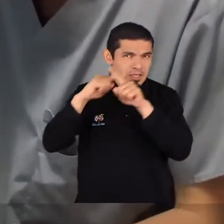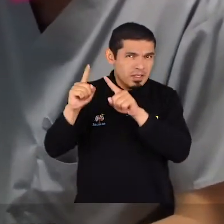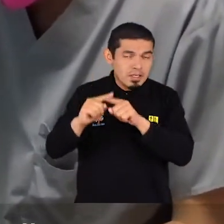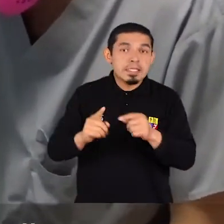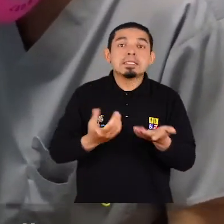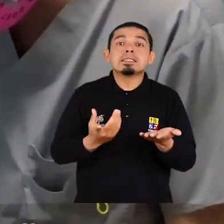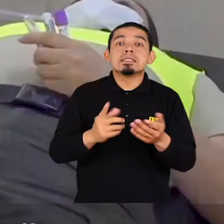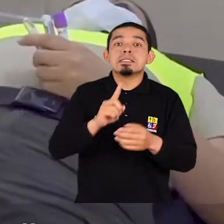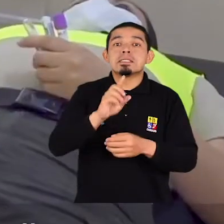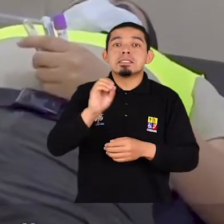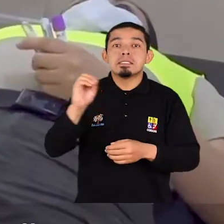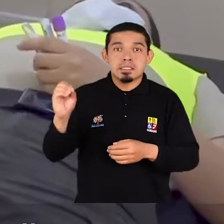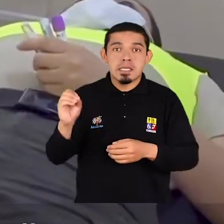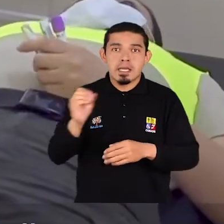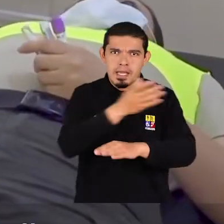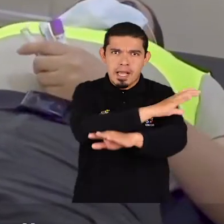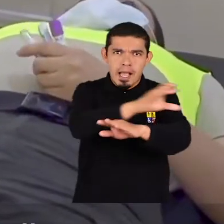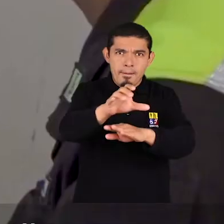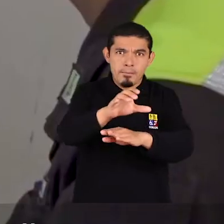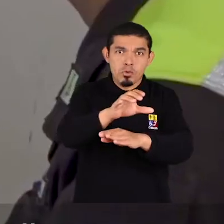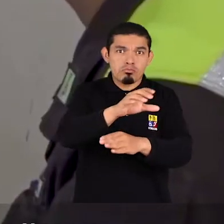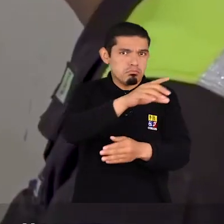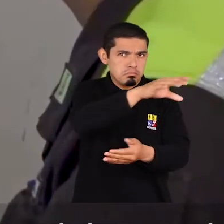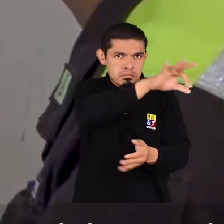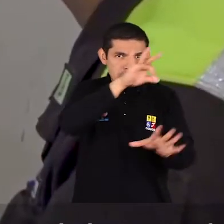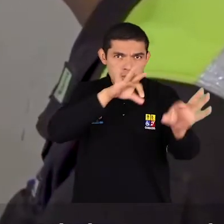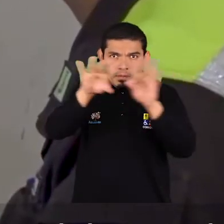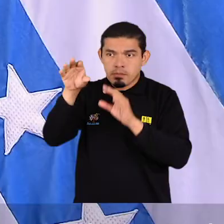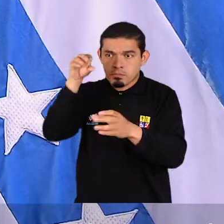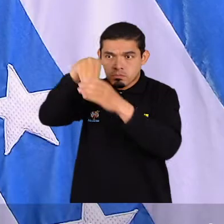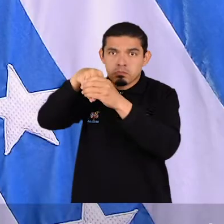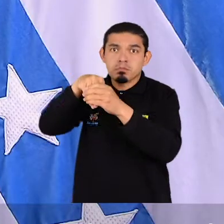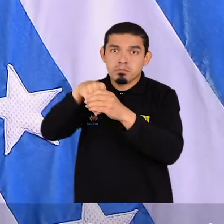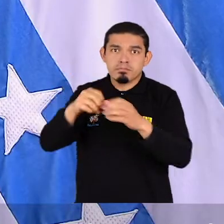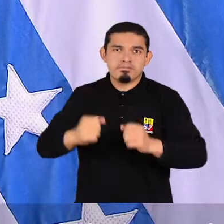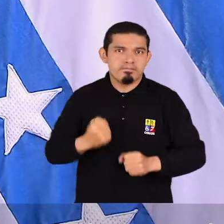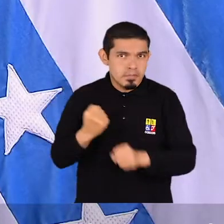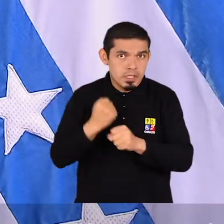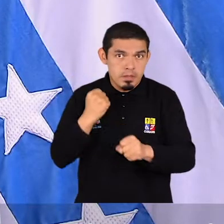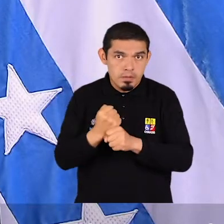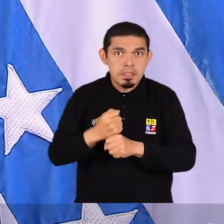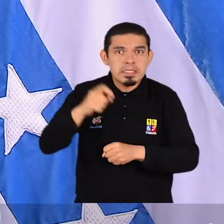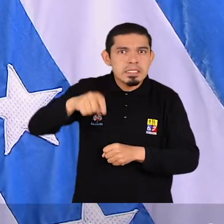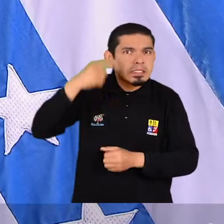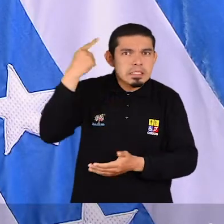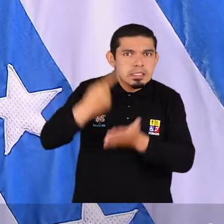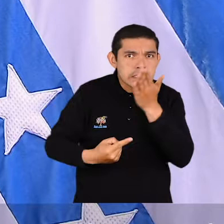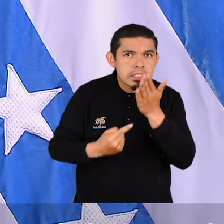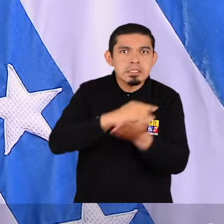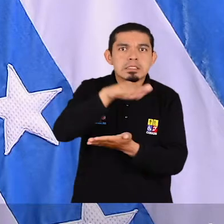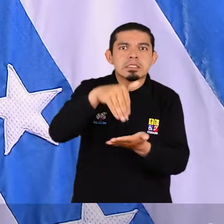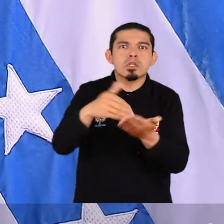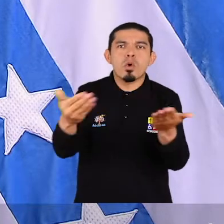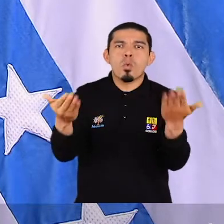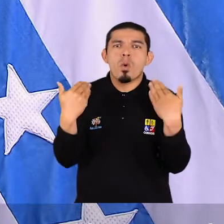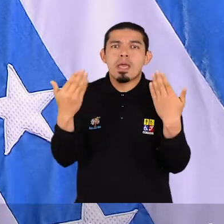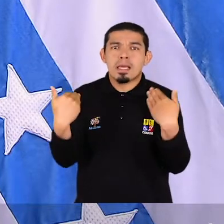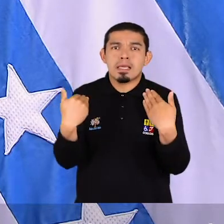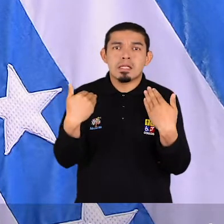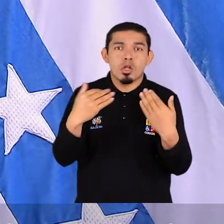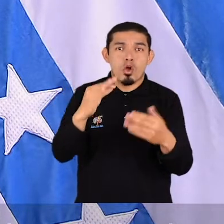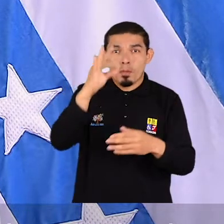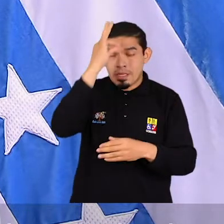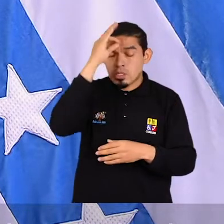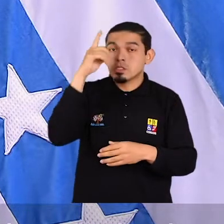médicos rurales se han incorporado en esta batalla contra la pandemia. Conocemos las necesidades que tienen especialmente los centros de salud de Guayaquil para atender a sus